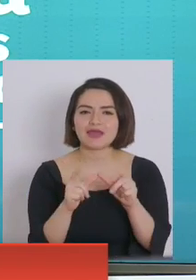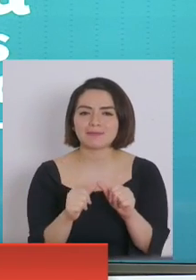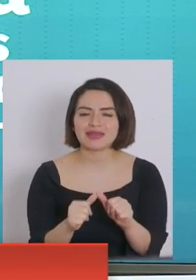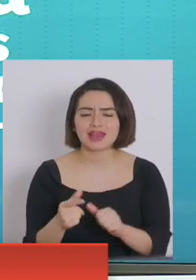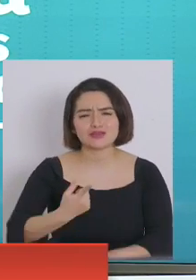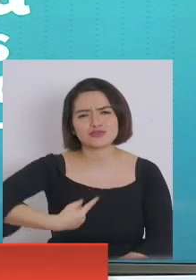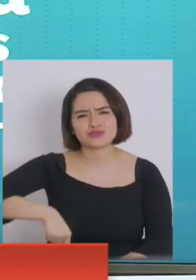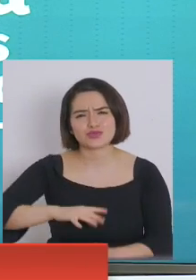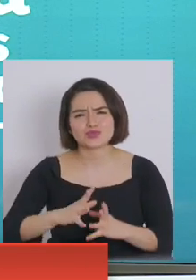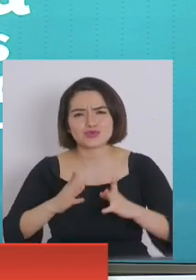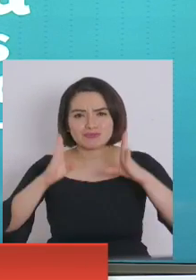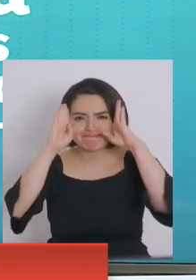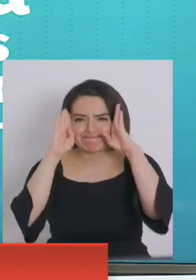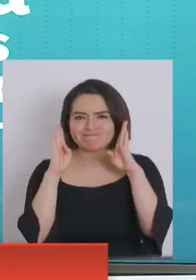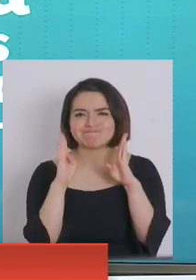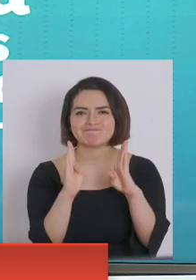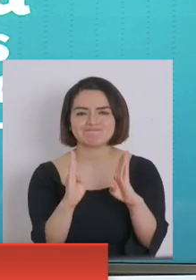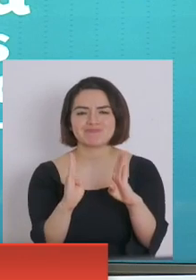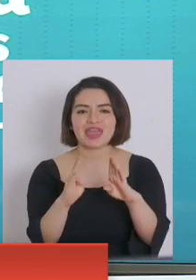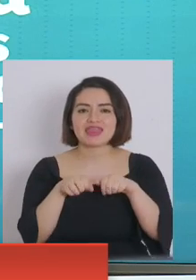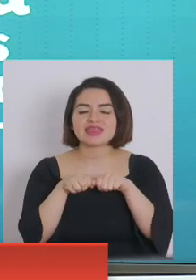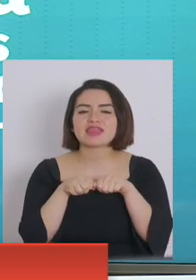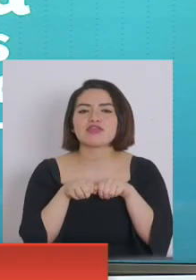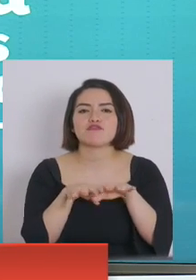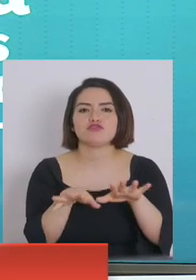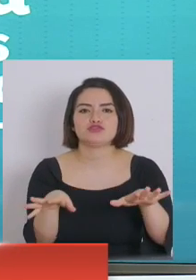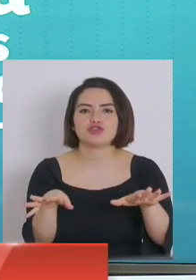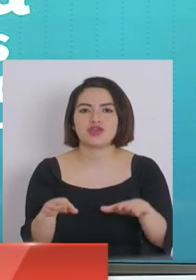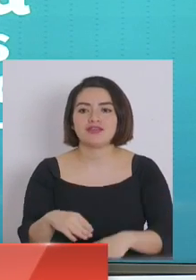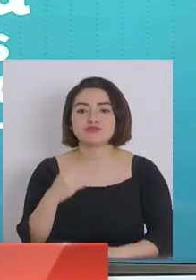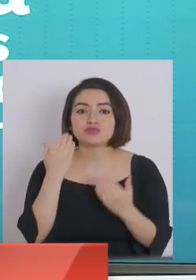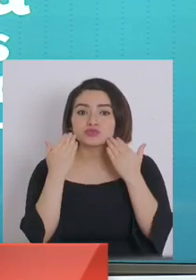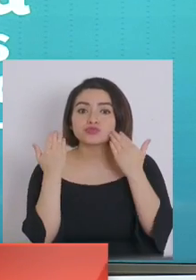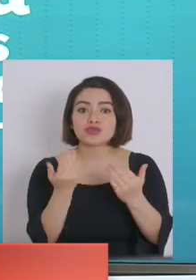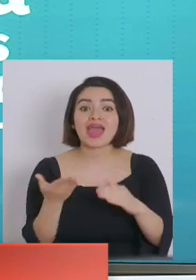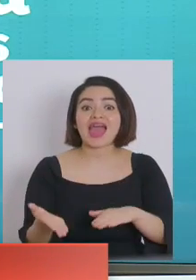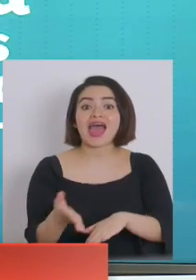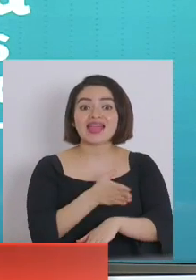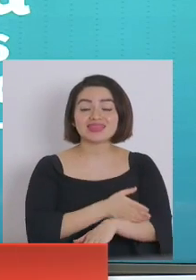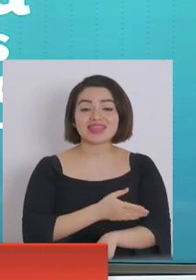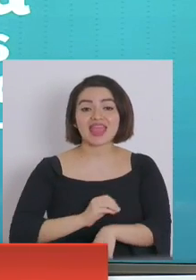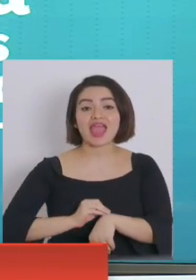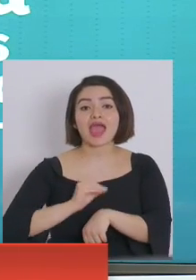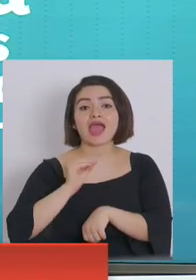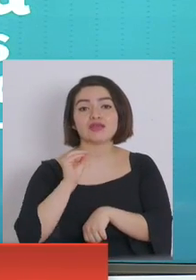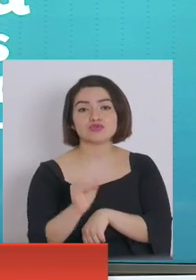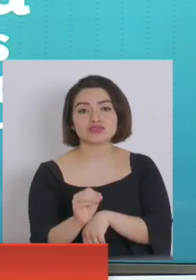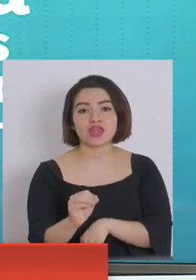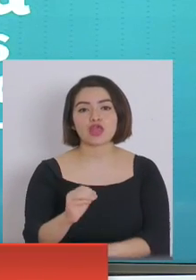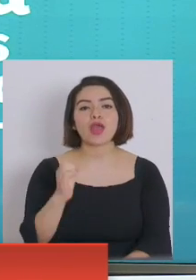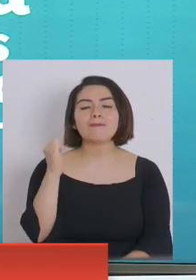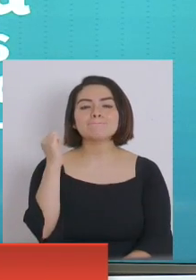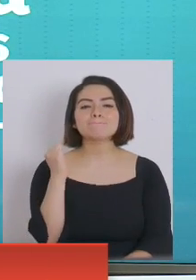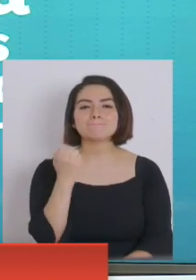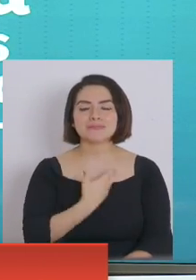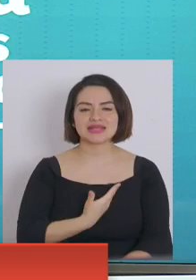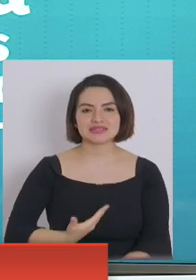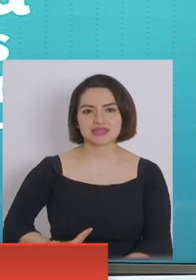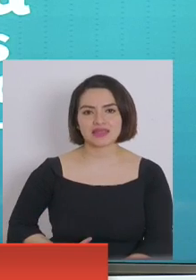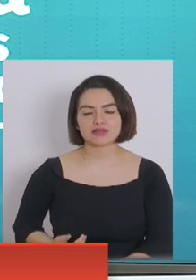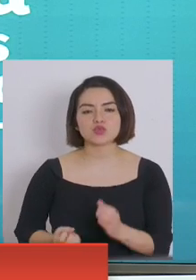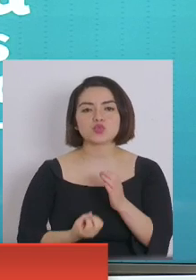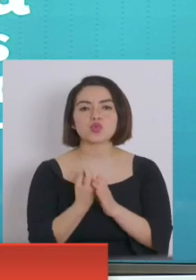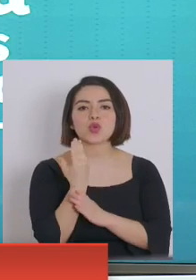estado muy activos en la difusión del beneficio anunciado por el presidente Piñera la semana pasada, el nuevo beneficio,